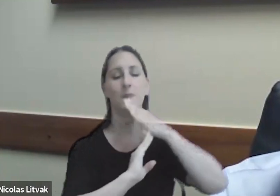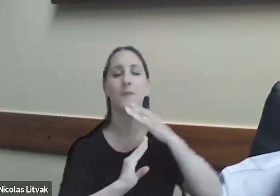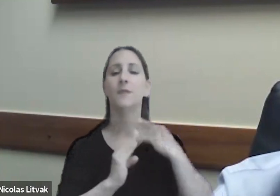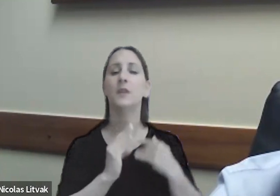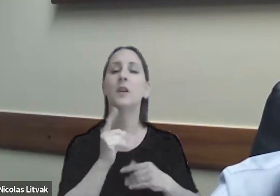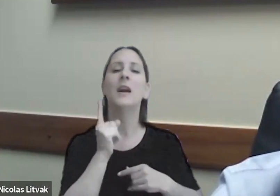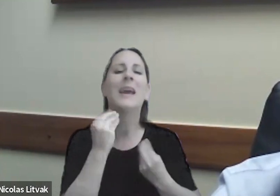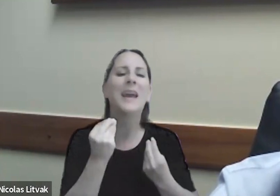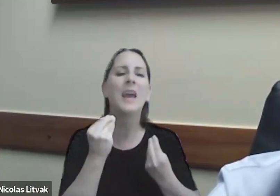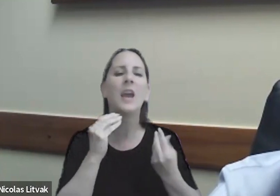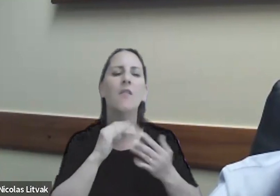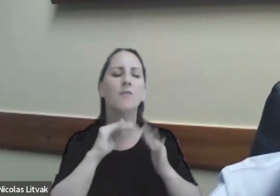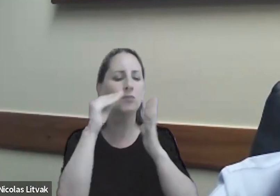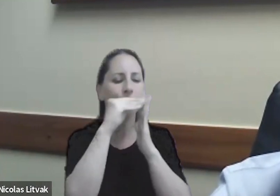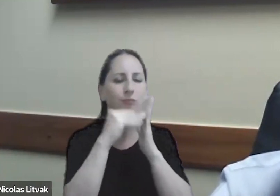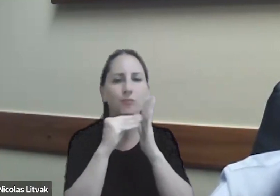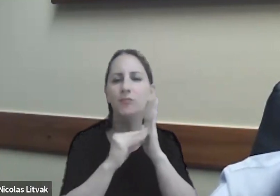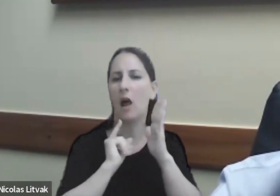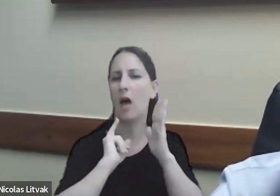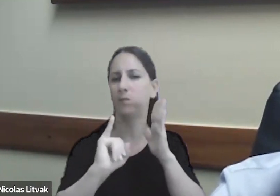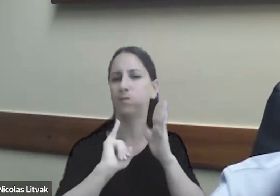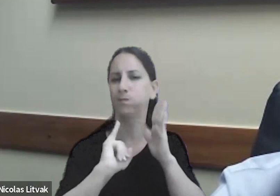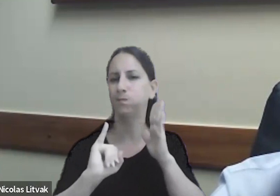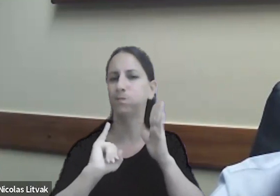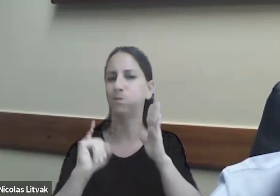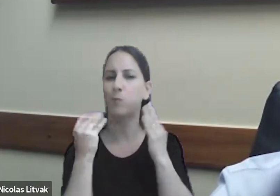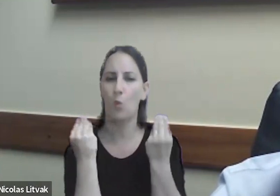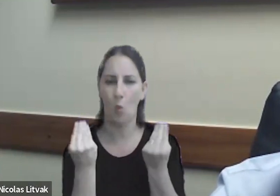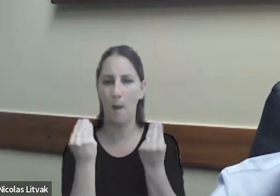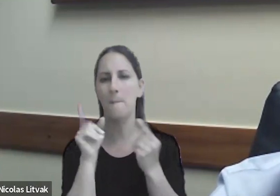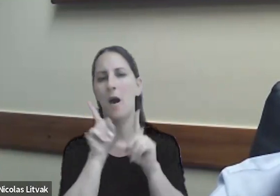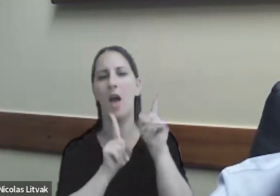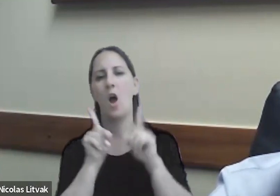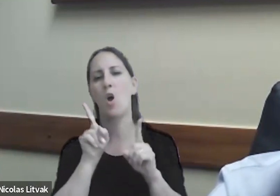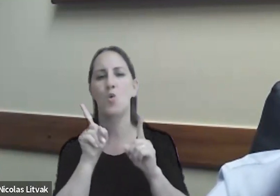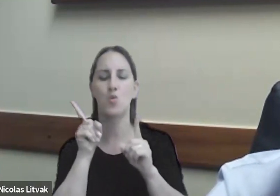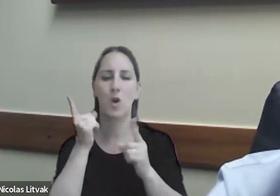márgenes van a reportar para un tipo de transacción